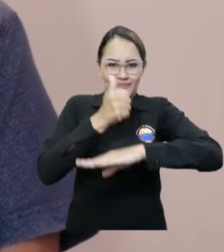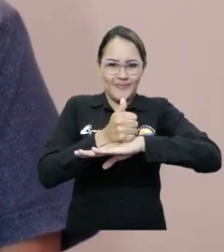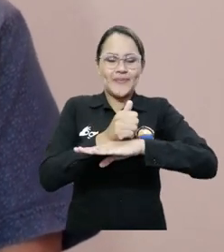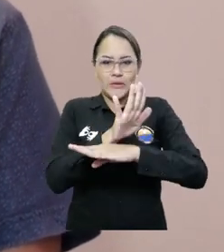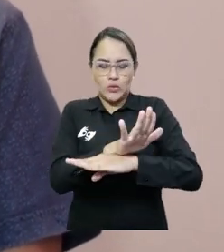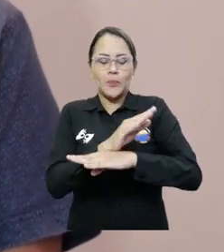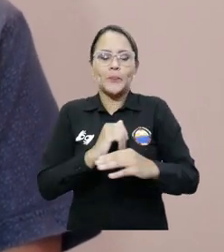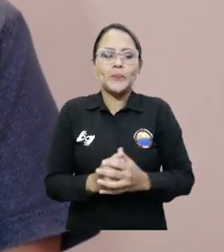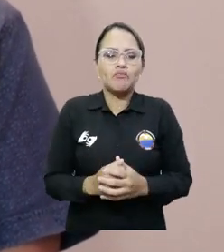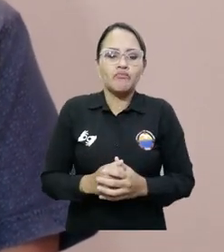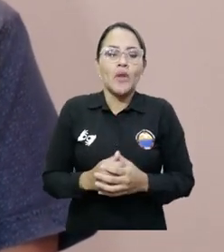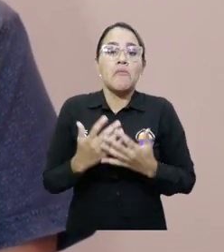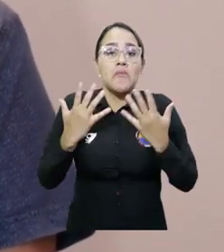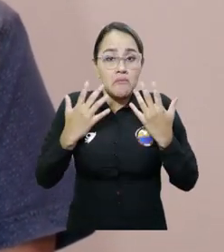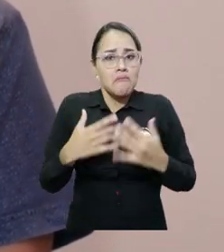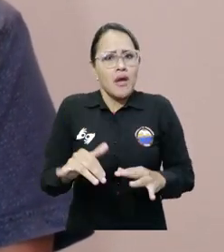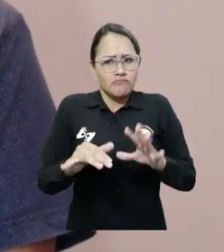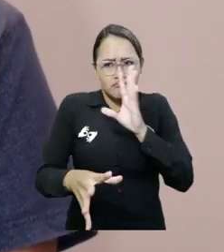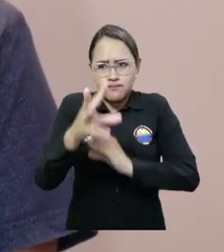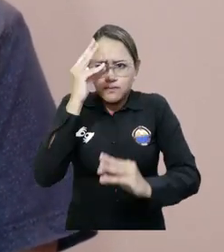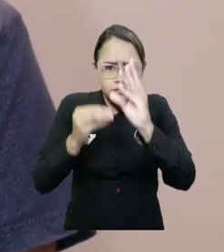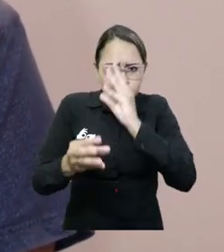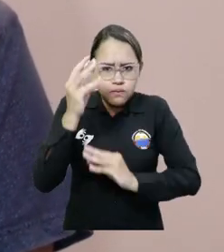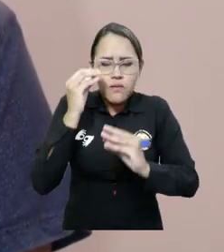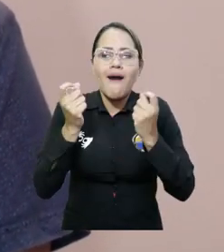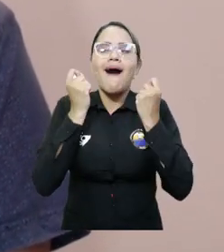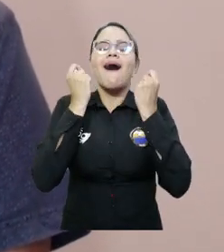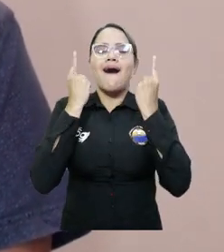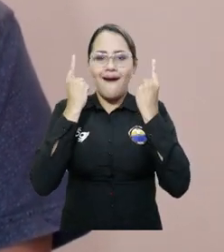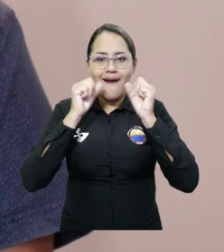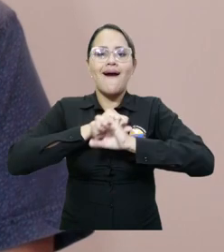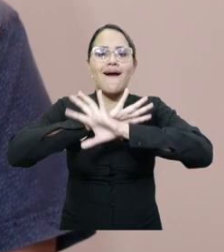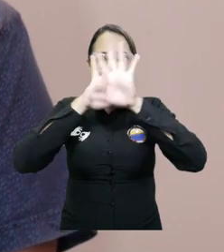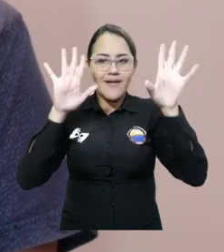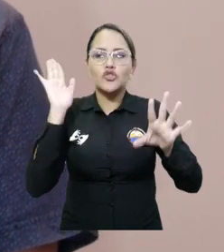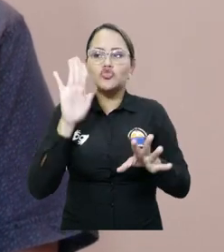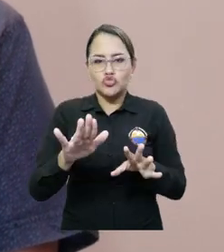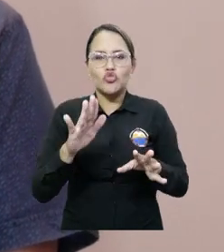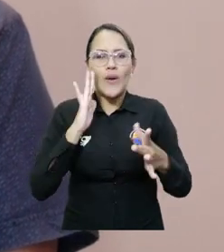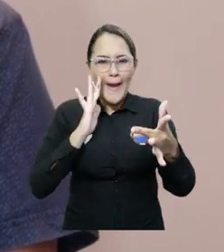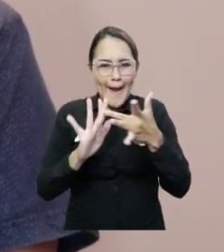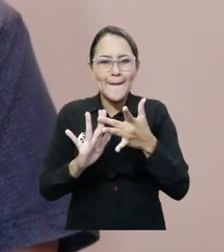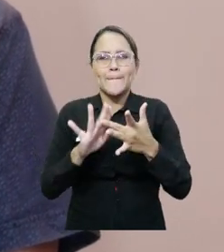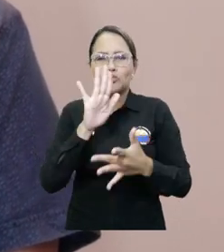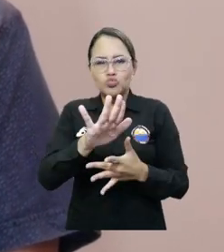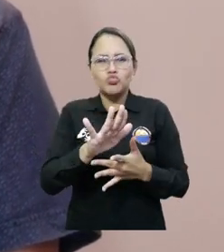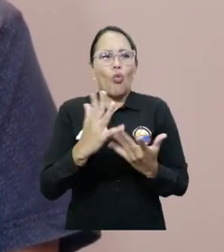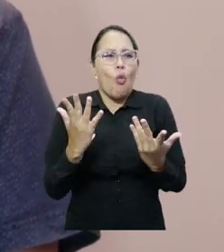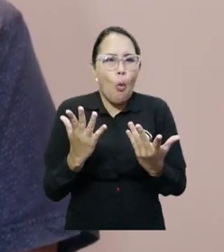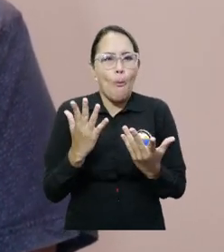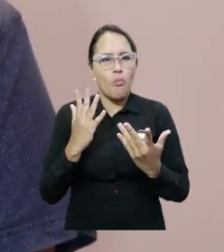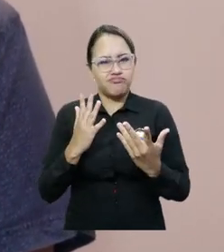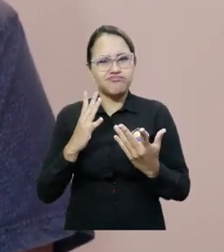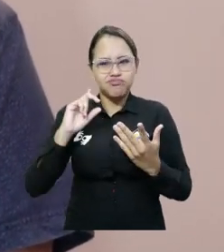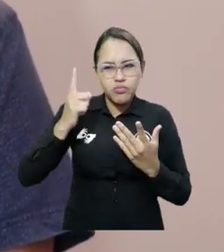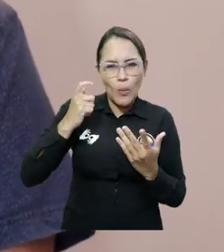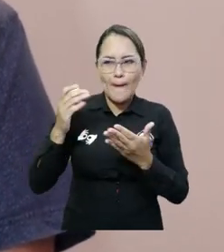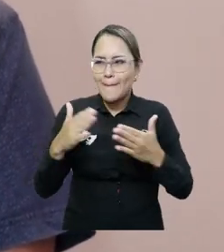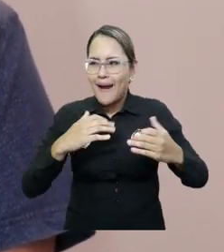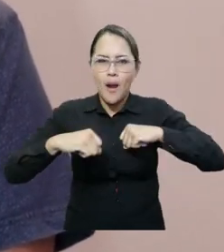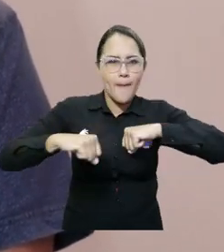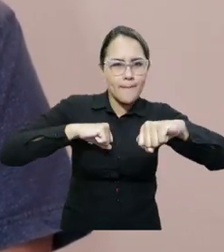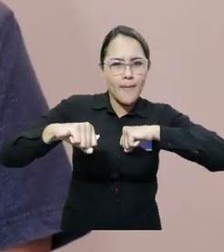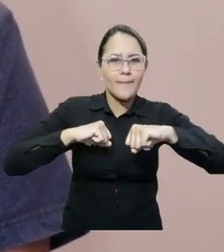facultad, y allí pude aprender y pude comprender cuál es la dinámica de este órgano de gobierno de la universidad.